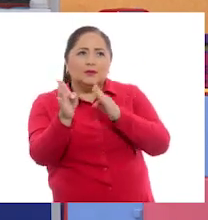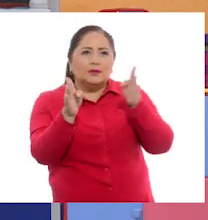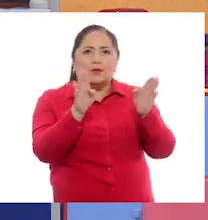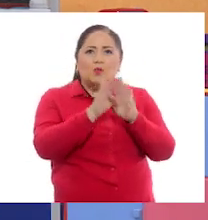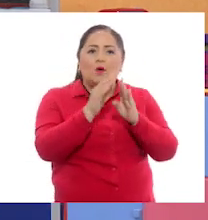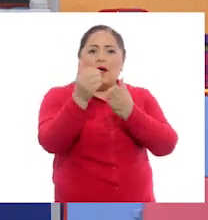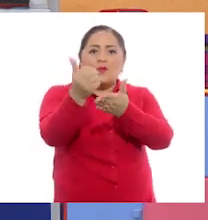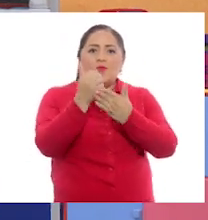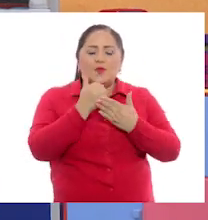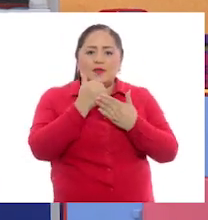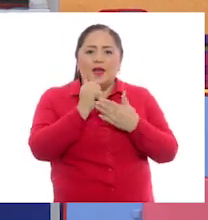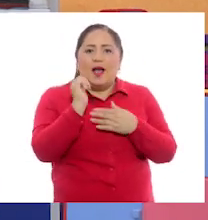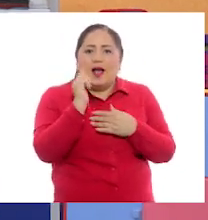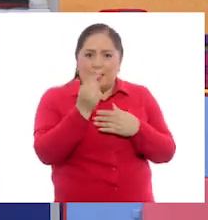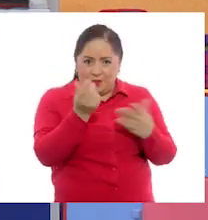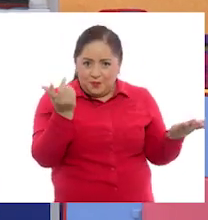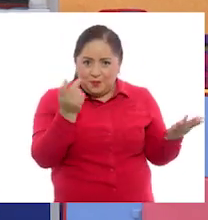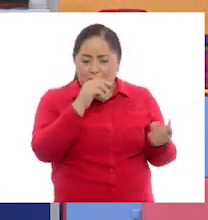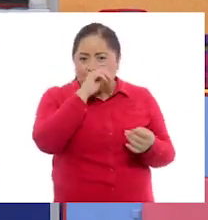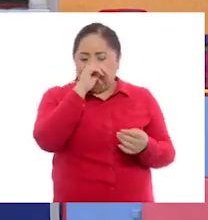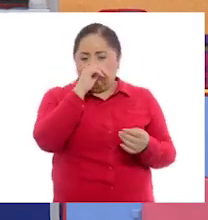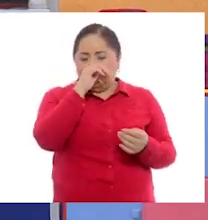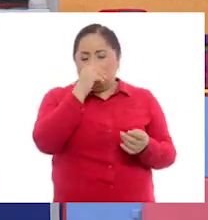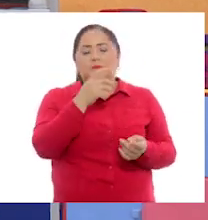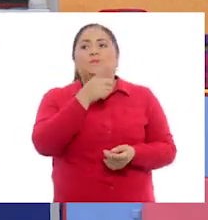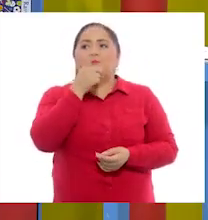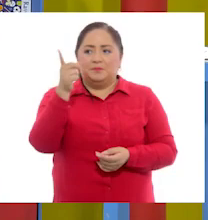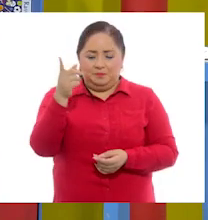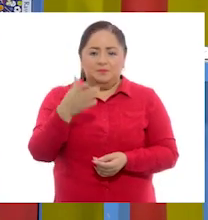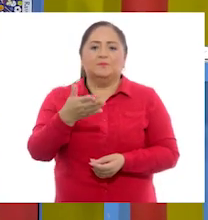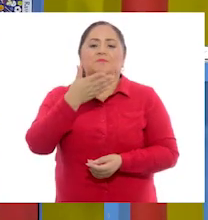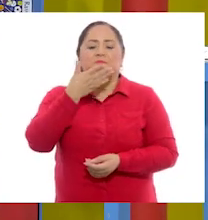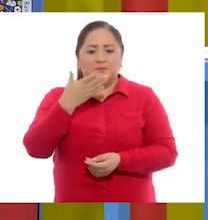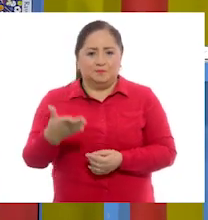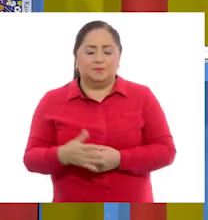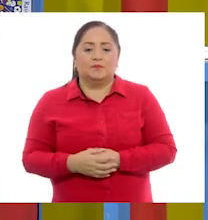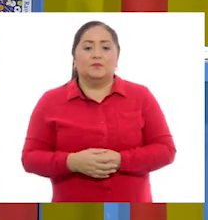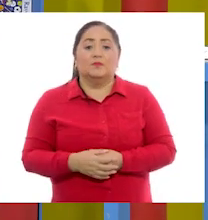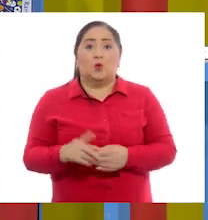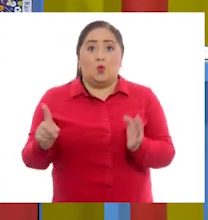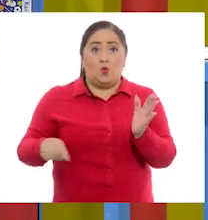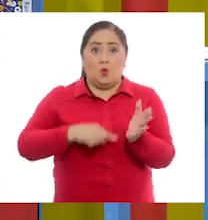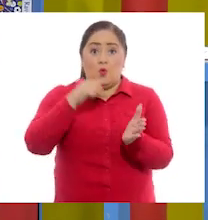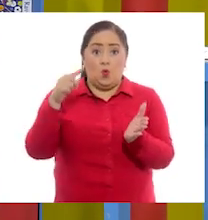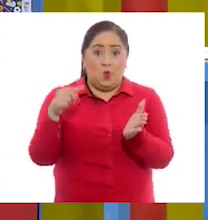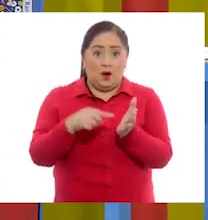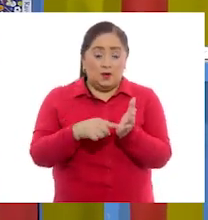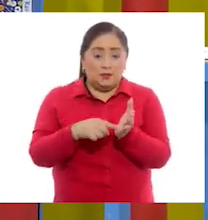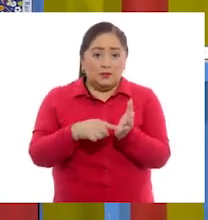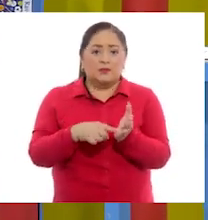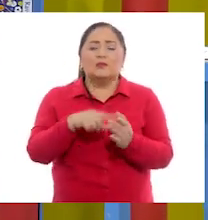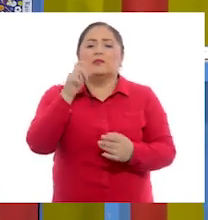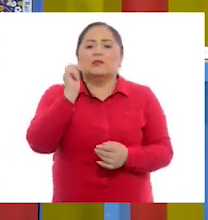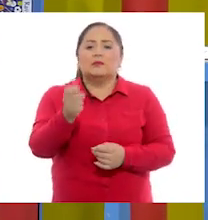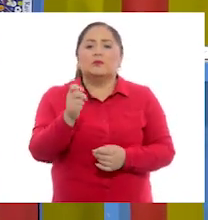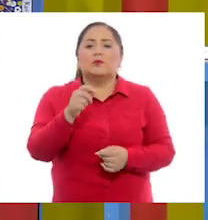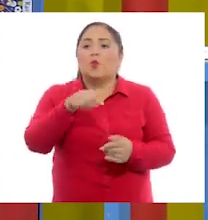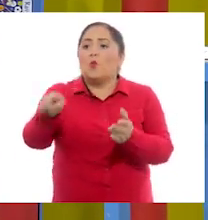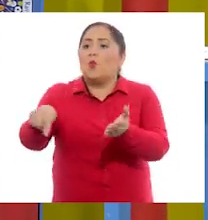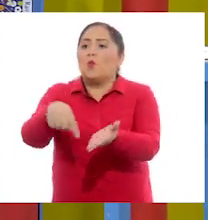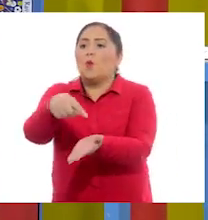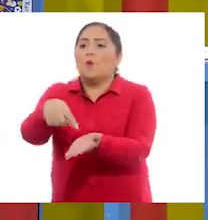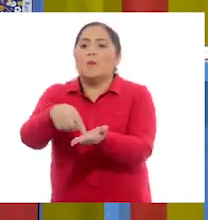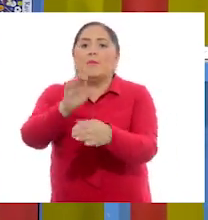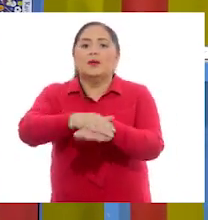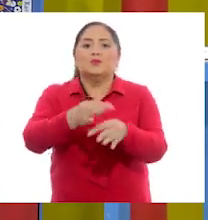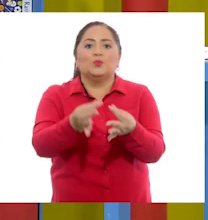puede dar señales de algo, una indicación de algo. Muy bien, Pili, los lugares de referencia son aquellos lugares